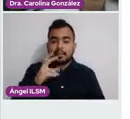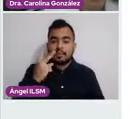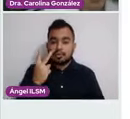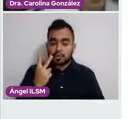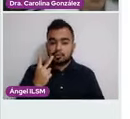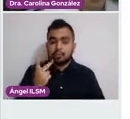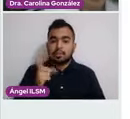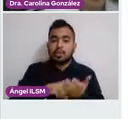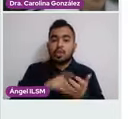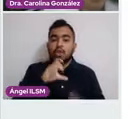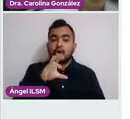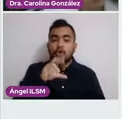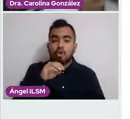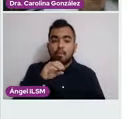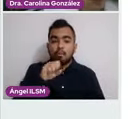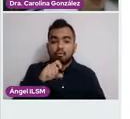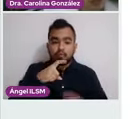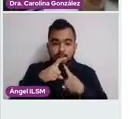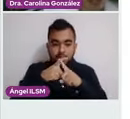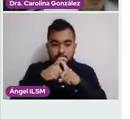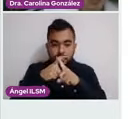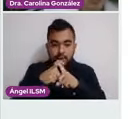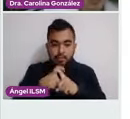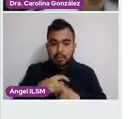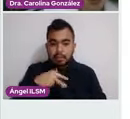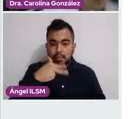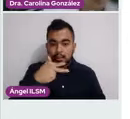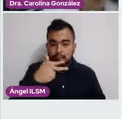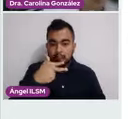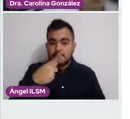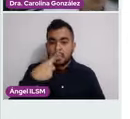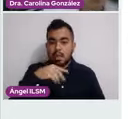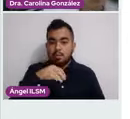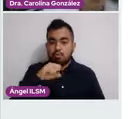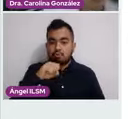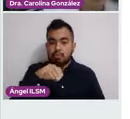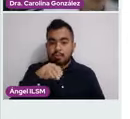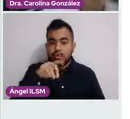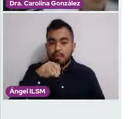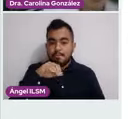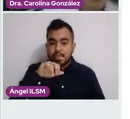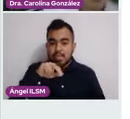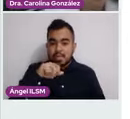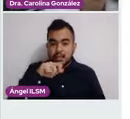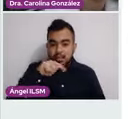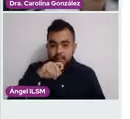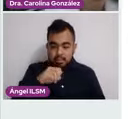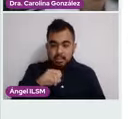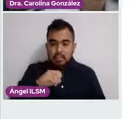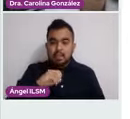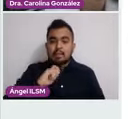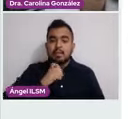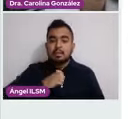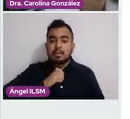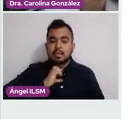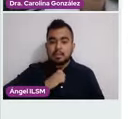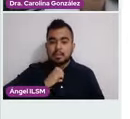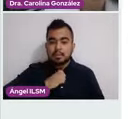cromosoma 3. También va a ser autosómico dominante y en hombres va a estar asociado a cáncer de mama y de poróstata.